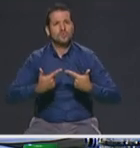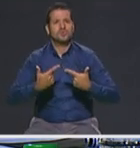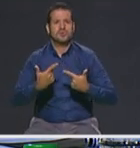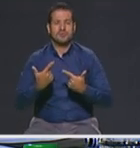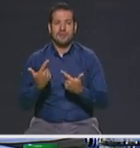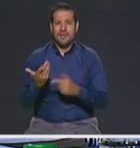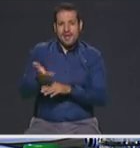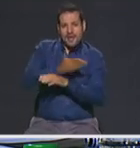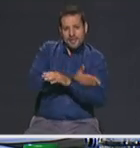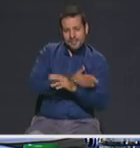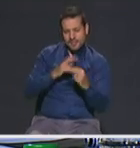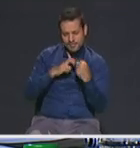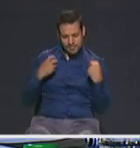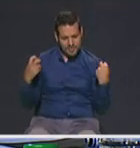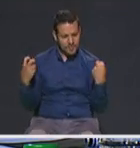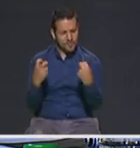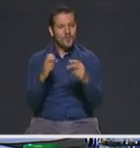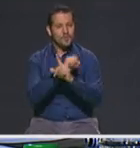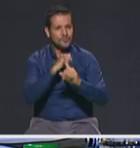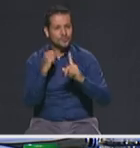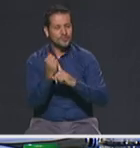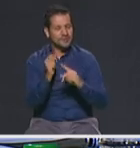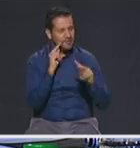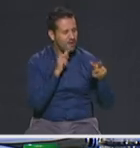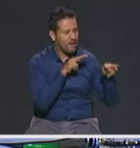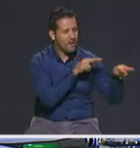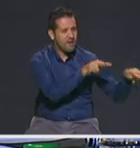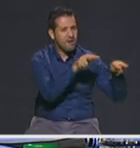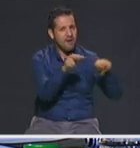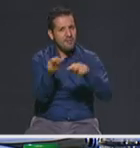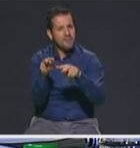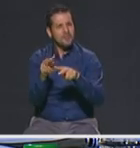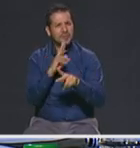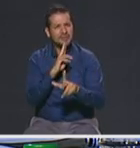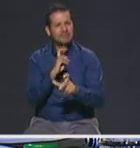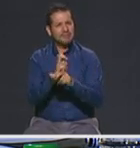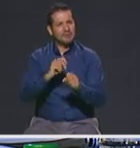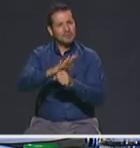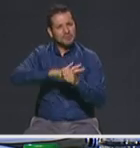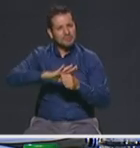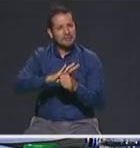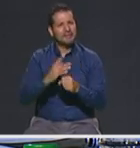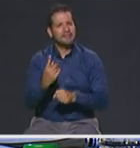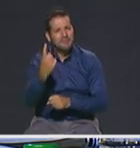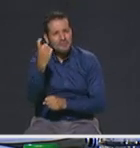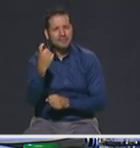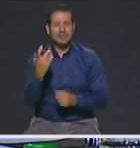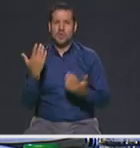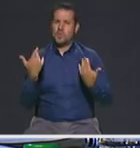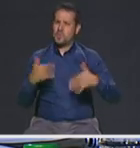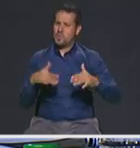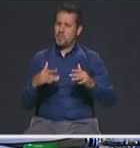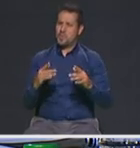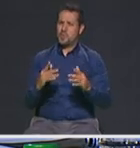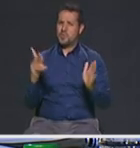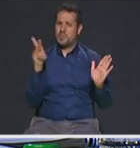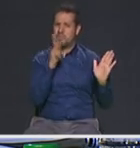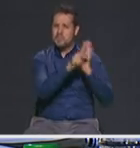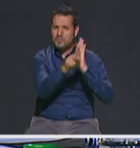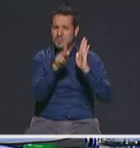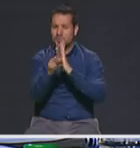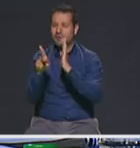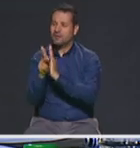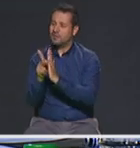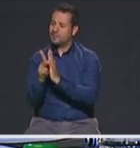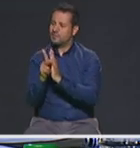sociedad reconocimos las dificultades que teníamos la inseguridad la profunda violencia y nosotros fuimos capaces de